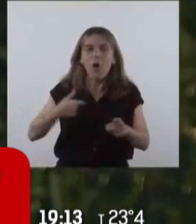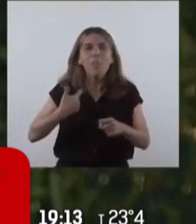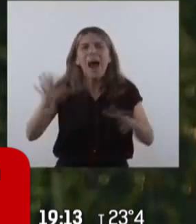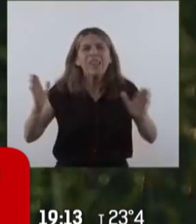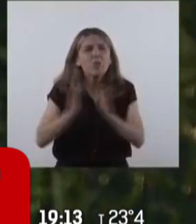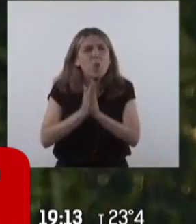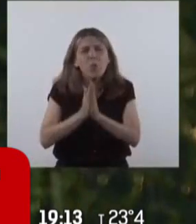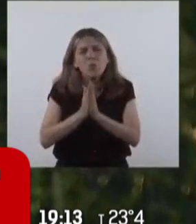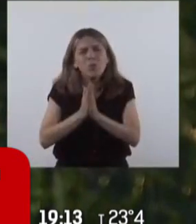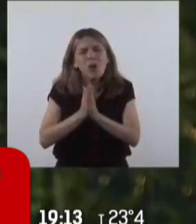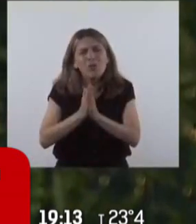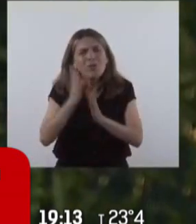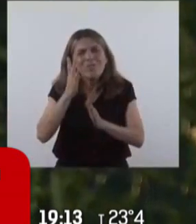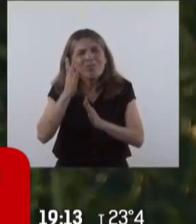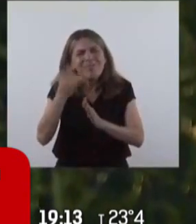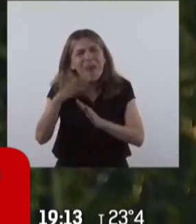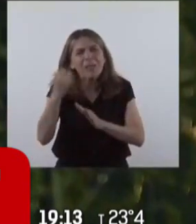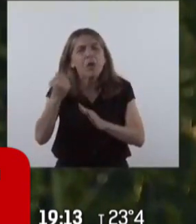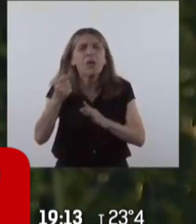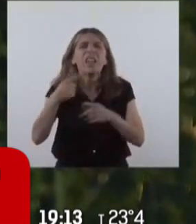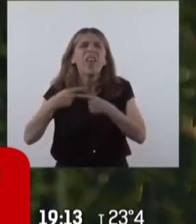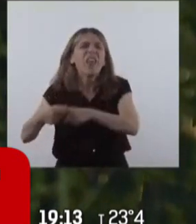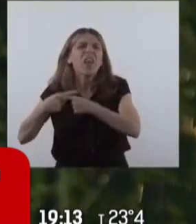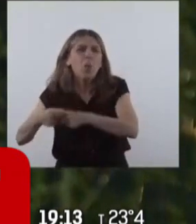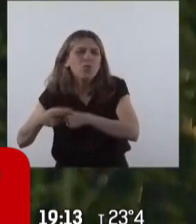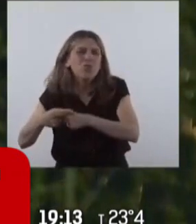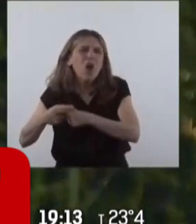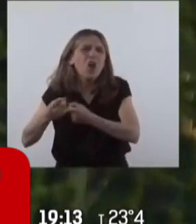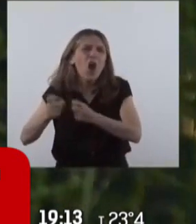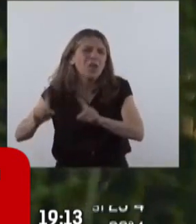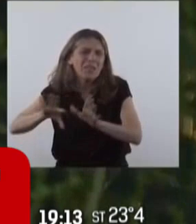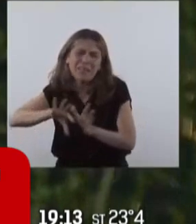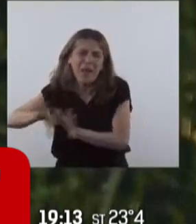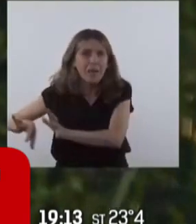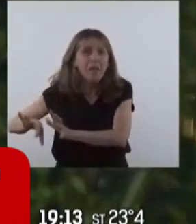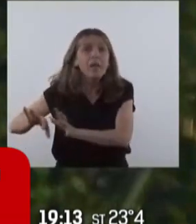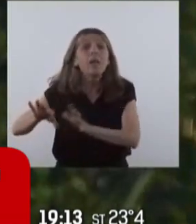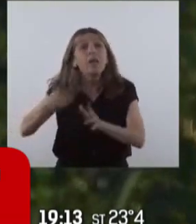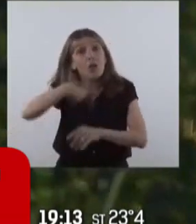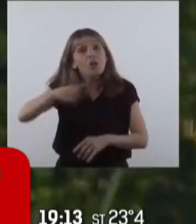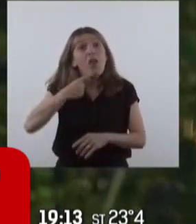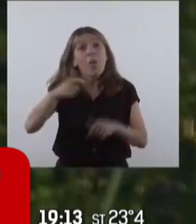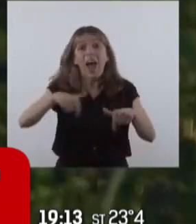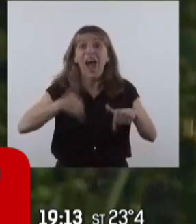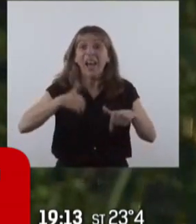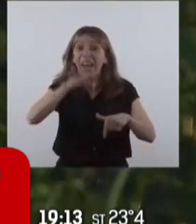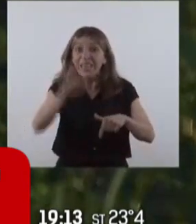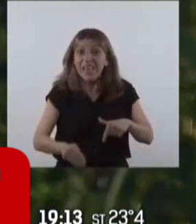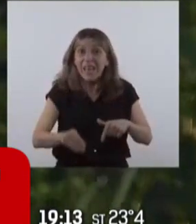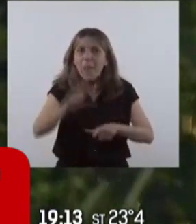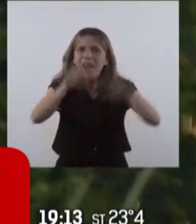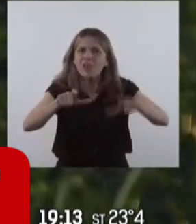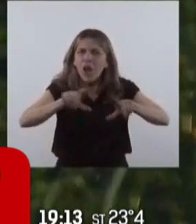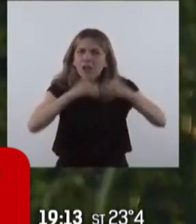juntos que nunca, que no nos pierdan las discusiones innecesarias y démonos cuenta que en la Argentina, un 40% de